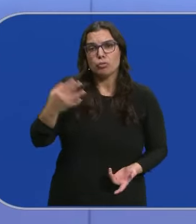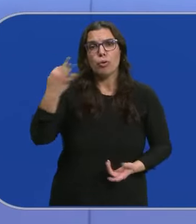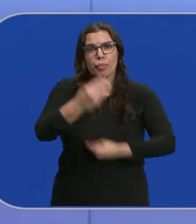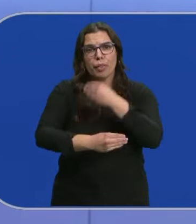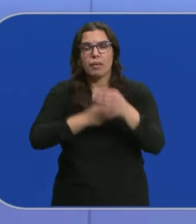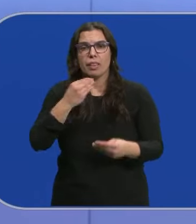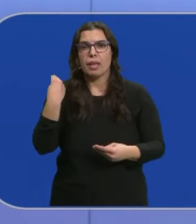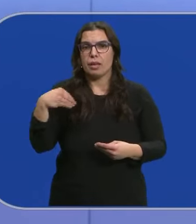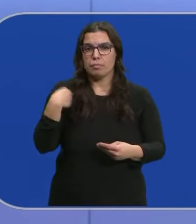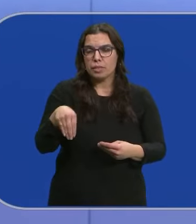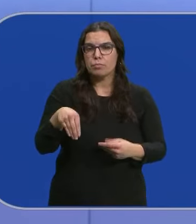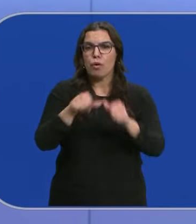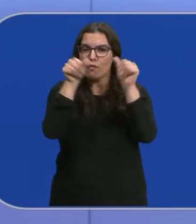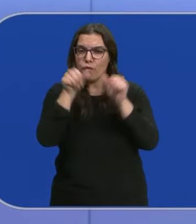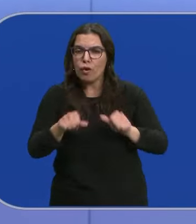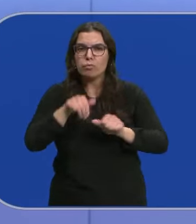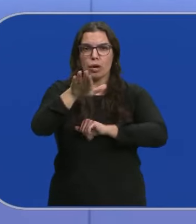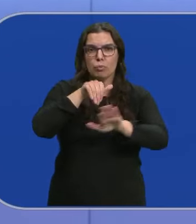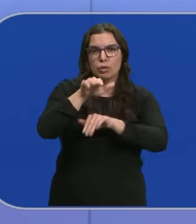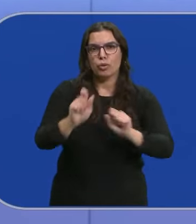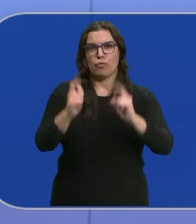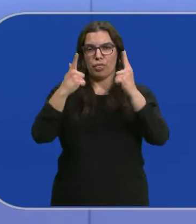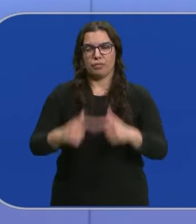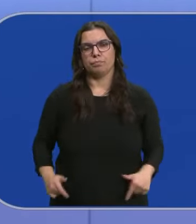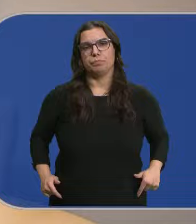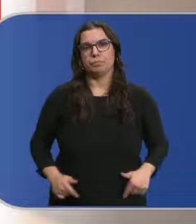hacerse dentro de los canales de las convocatorias